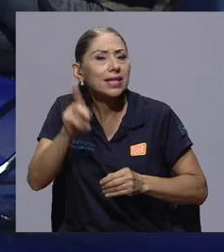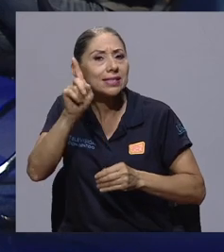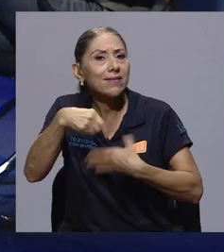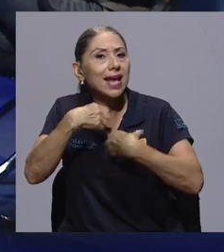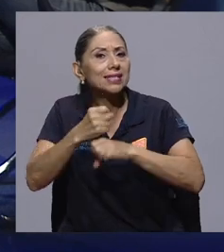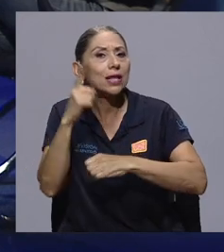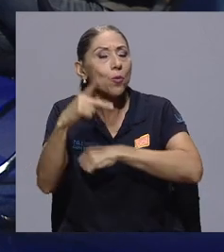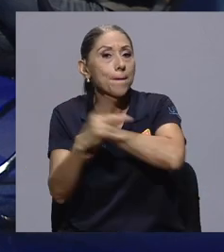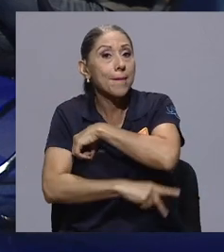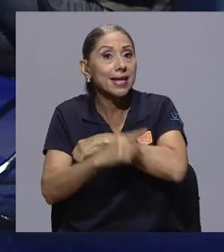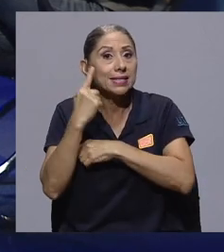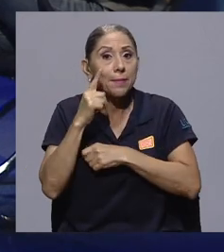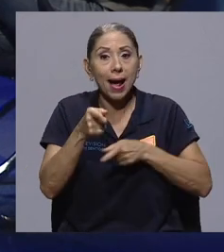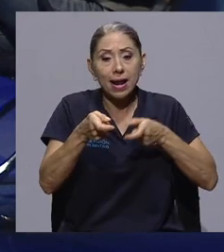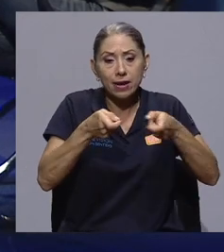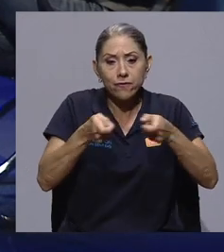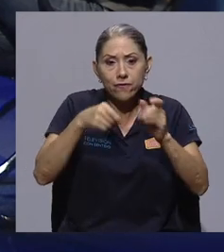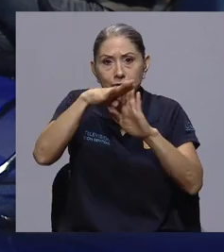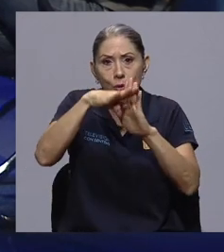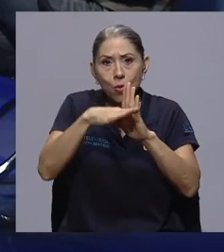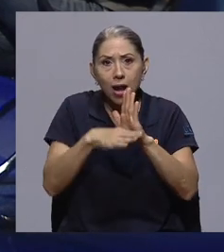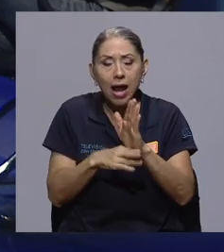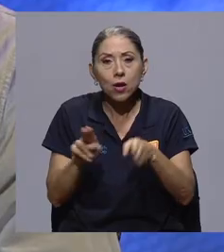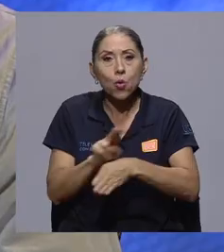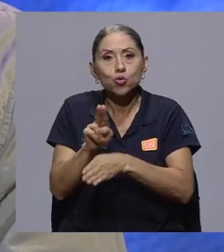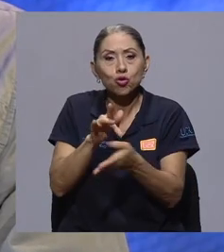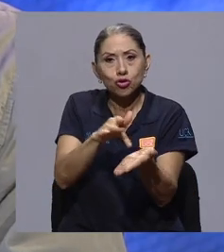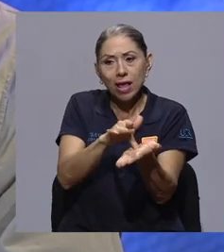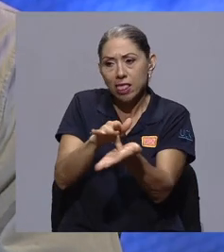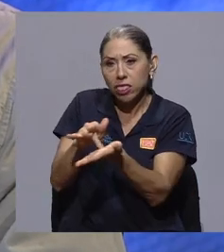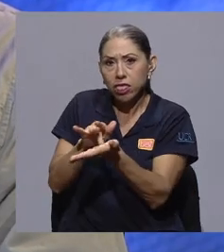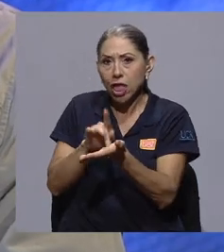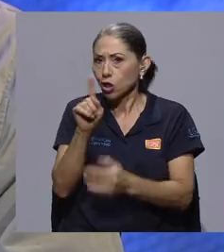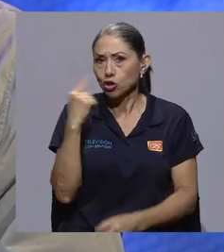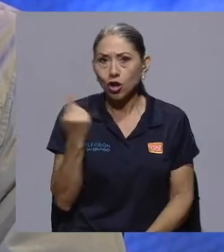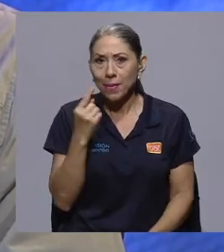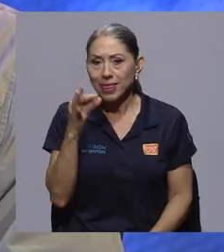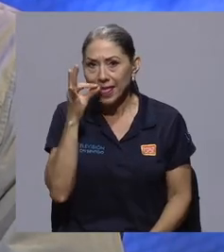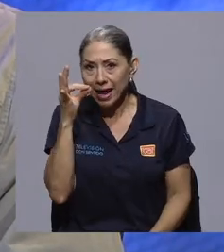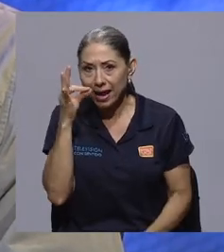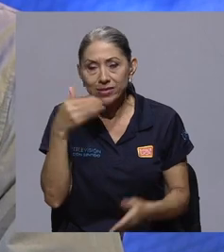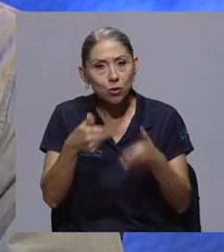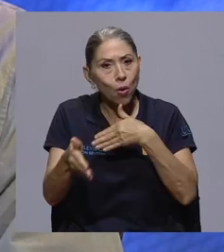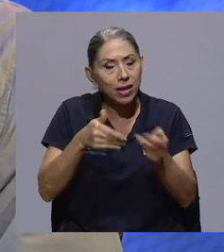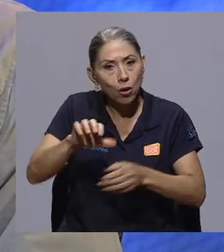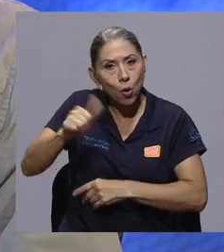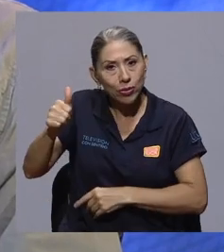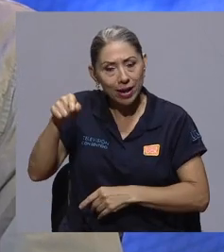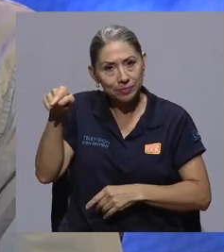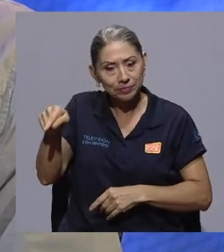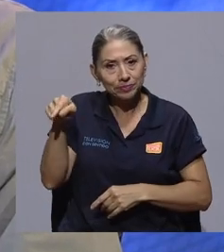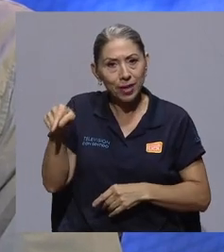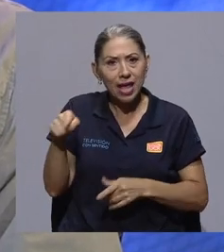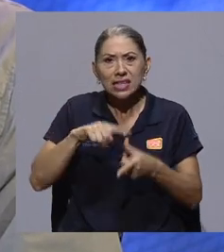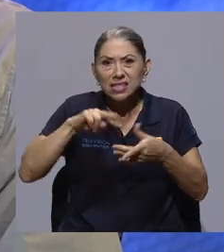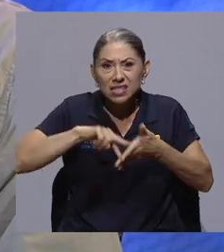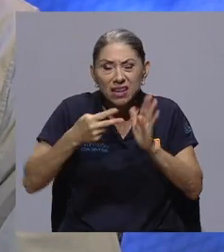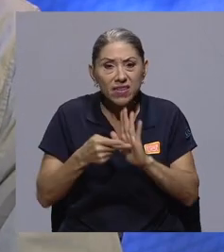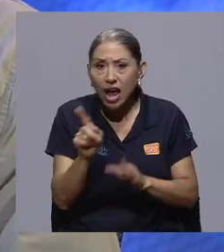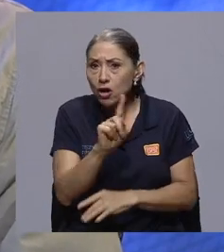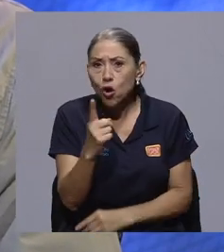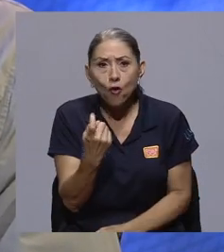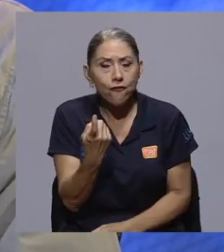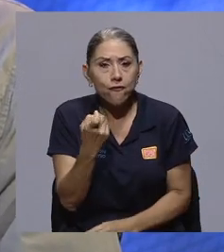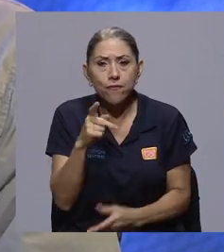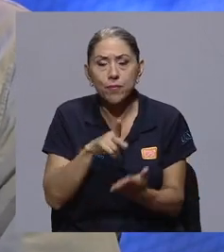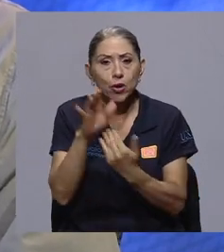usos medicinales de las drogas, no solo del cannabis, no de cualquier otra sustancia de fiscalización internacional. Eso quiere decir que no hace falta